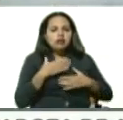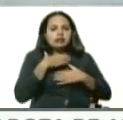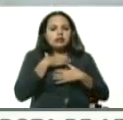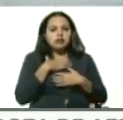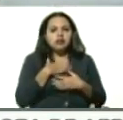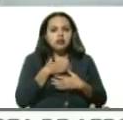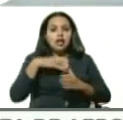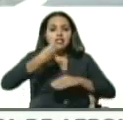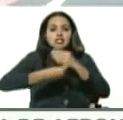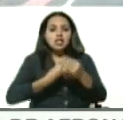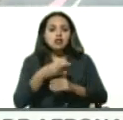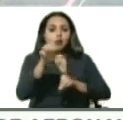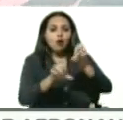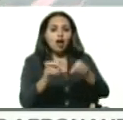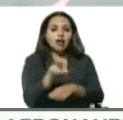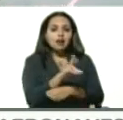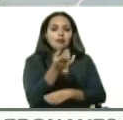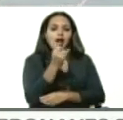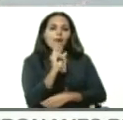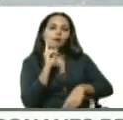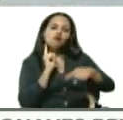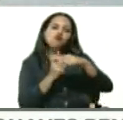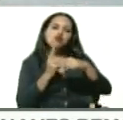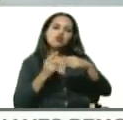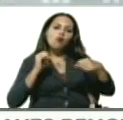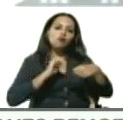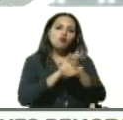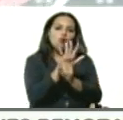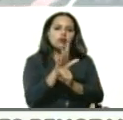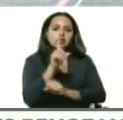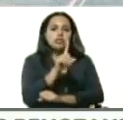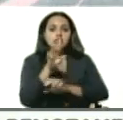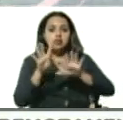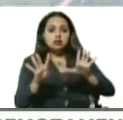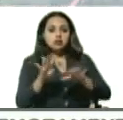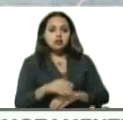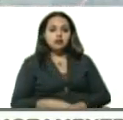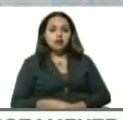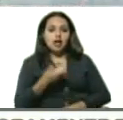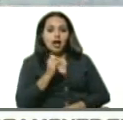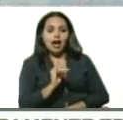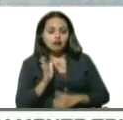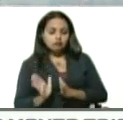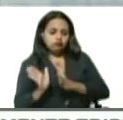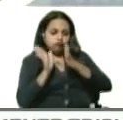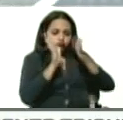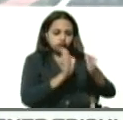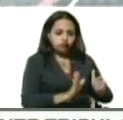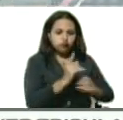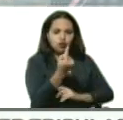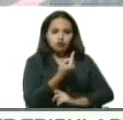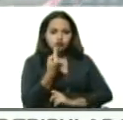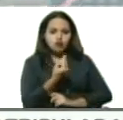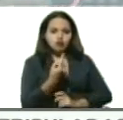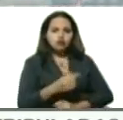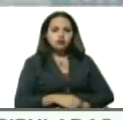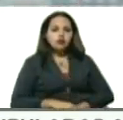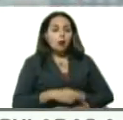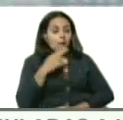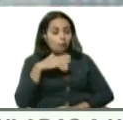se le hizo pruebas rápidas, resultó positiva para COVID-19, fue aislado, ingresado como un paciente sospechoso,